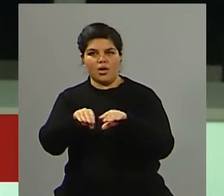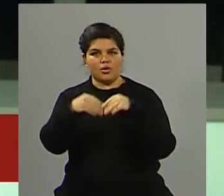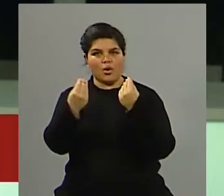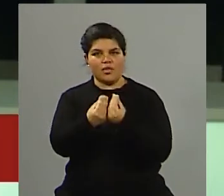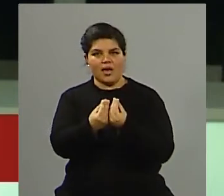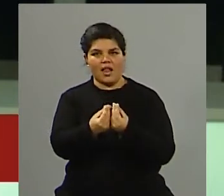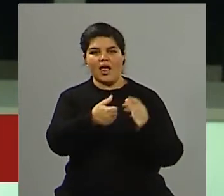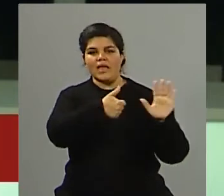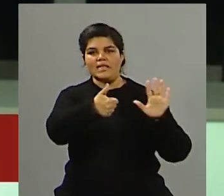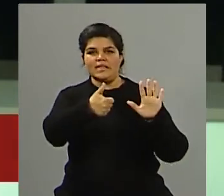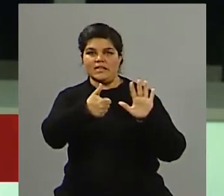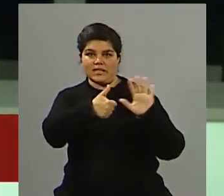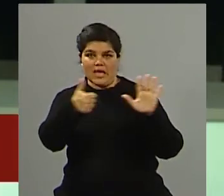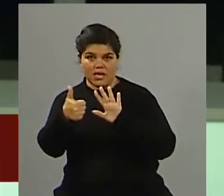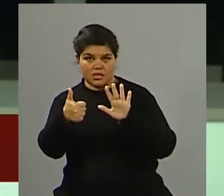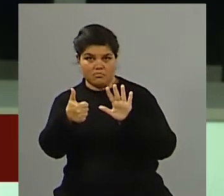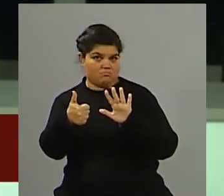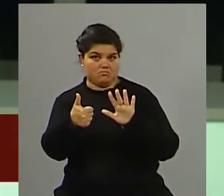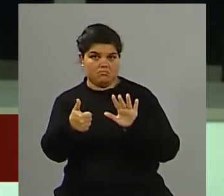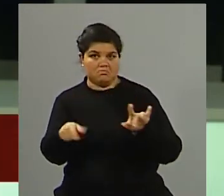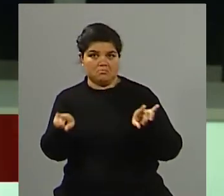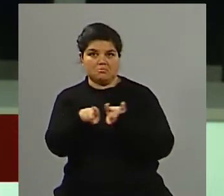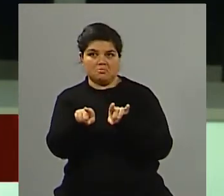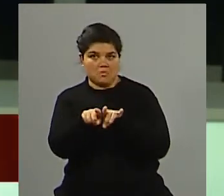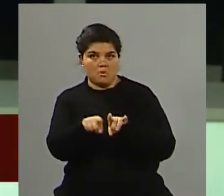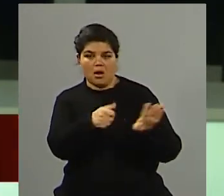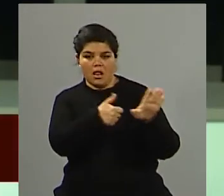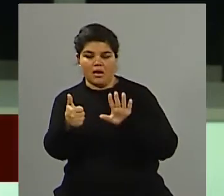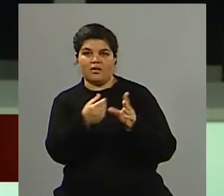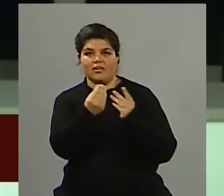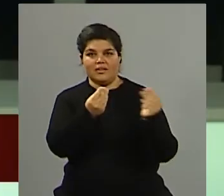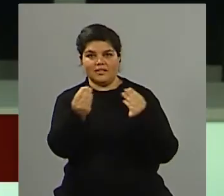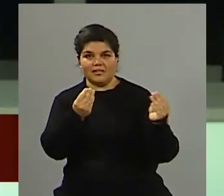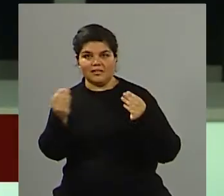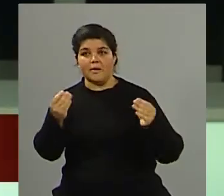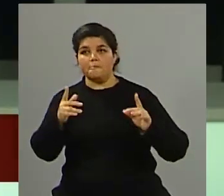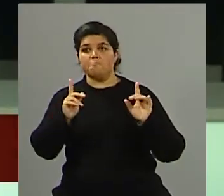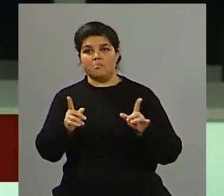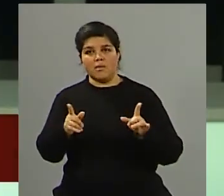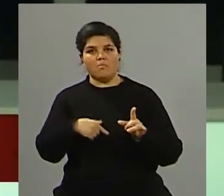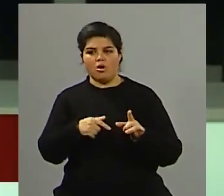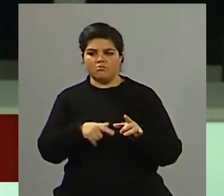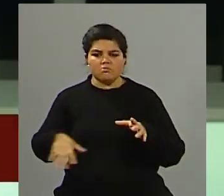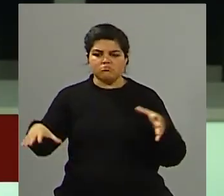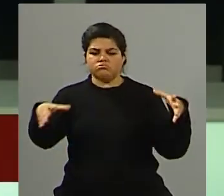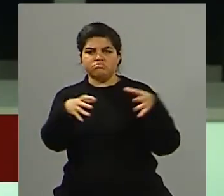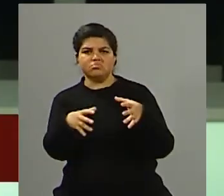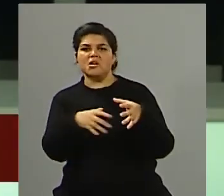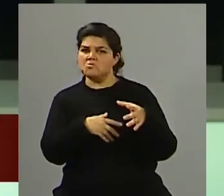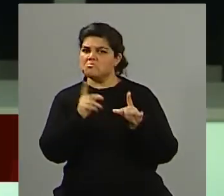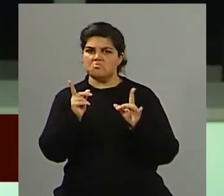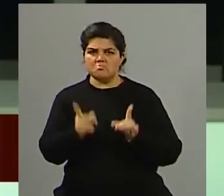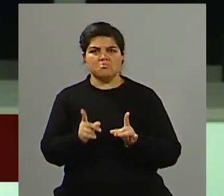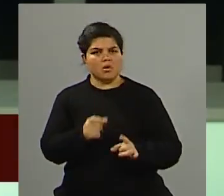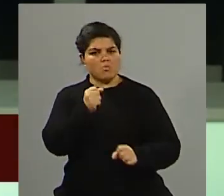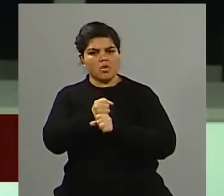seis precandidatos. Mucha movilización de nuestro partido, dentro del territorio. Y se hizo un trabajo muy maduro, muy